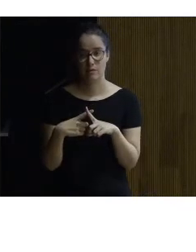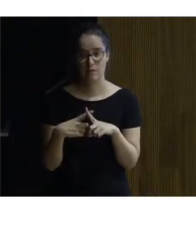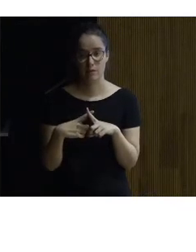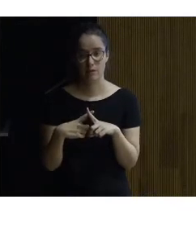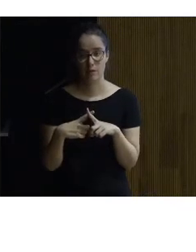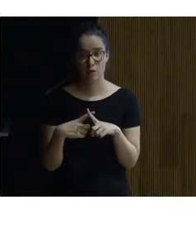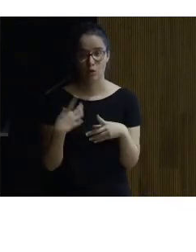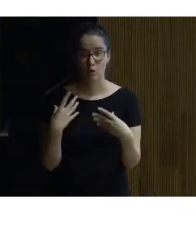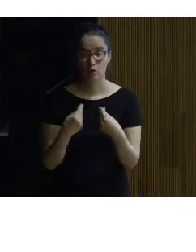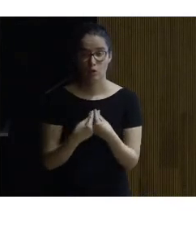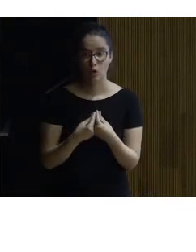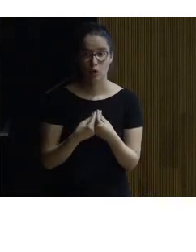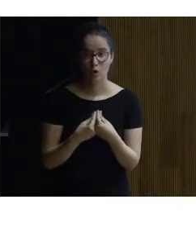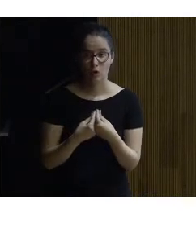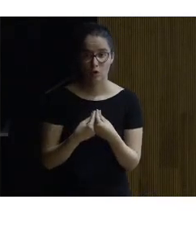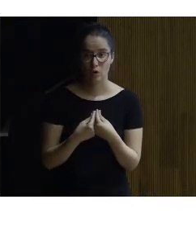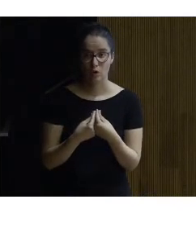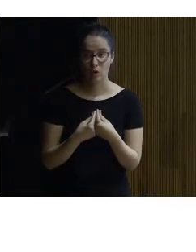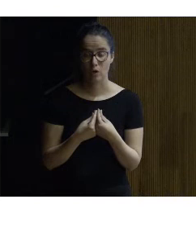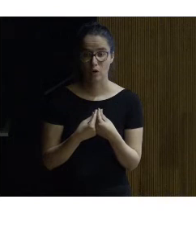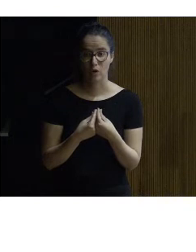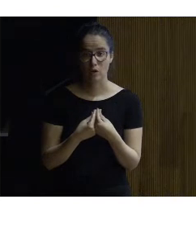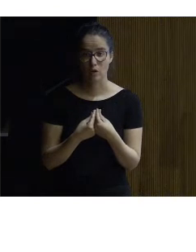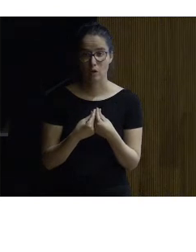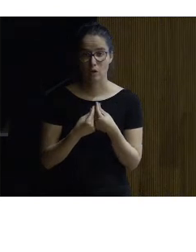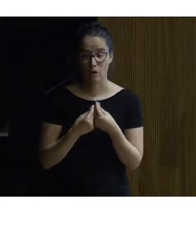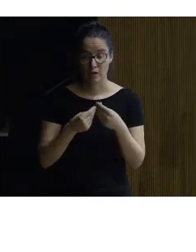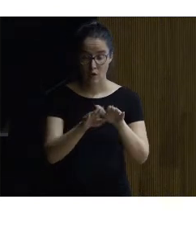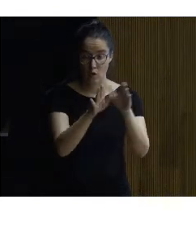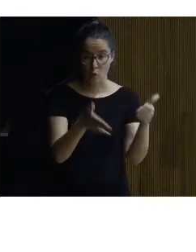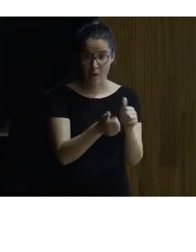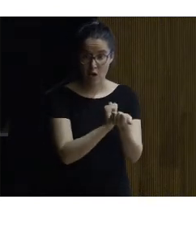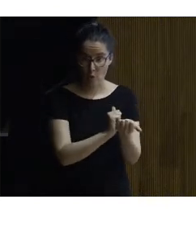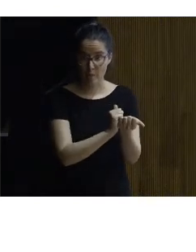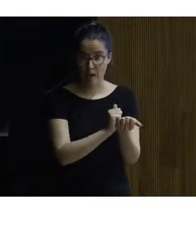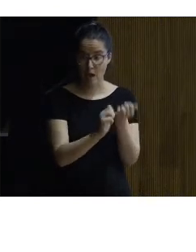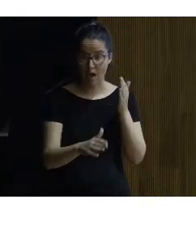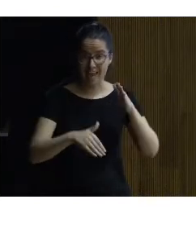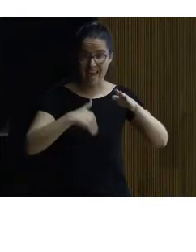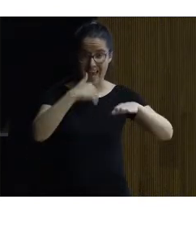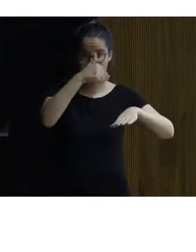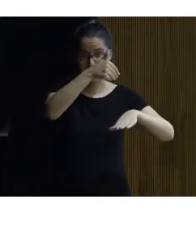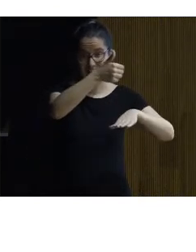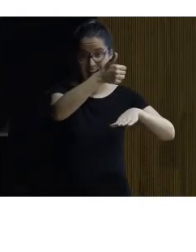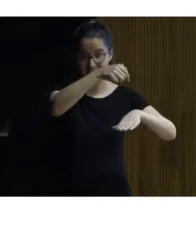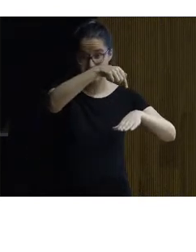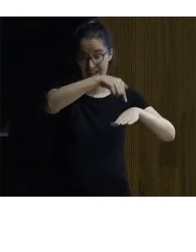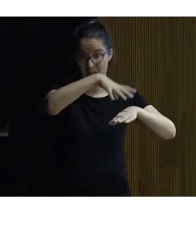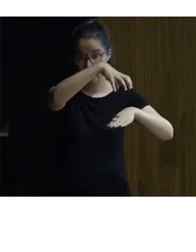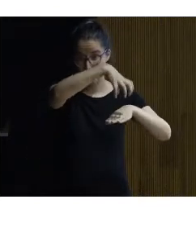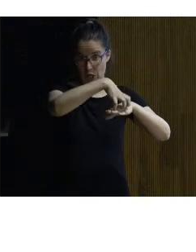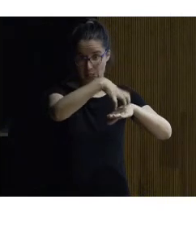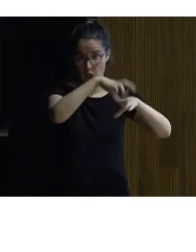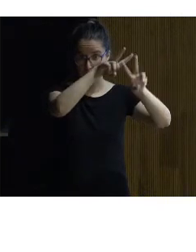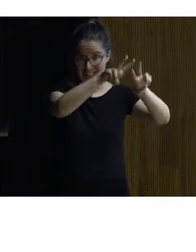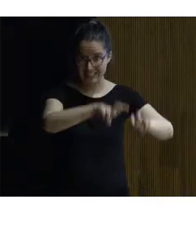junto a lo que está encima de lo que de la neocueva se instalaría el centro de